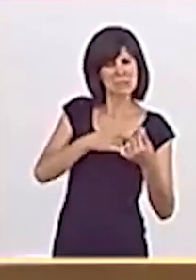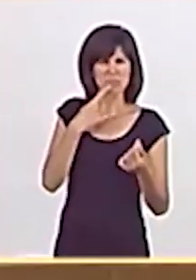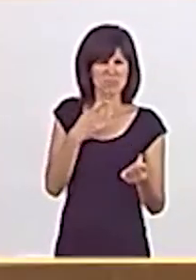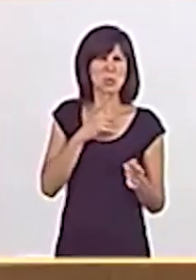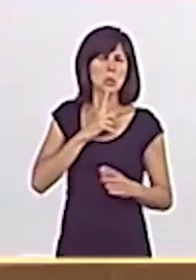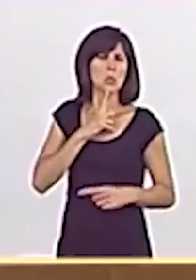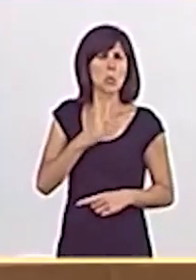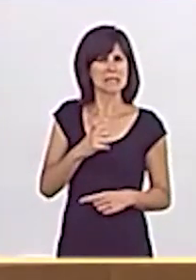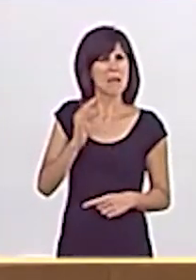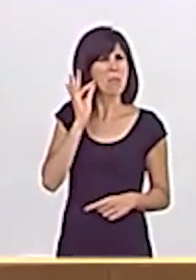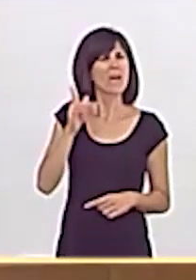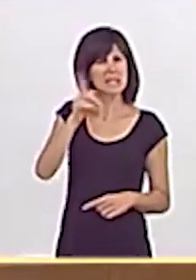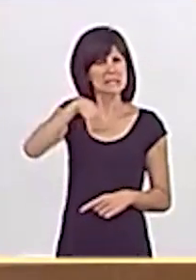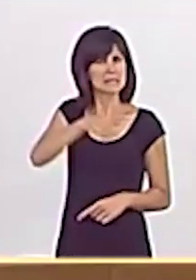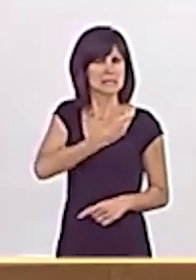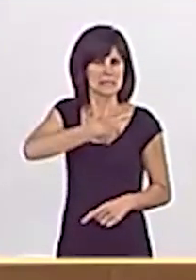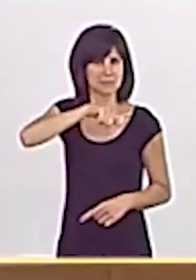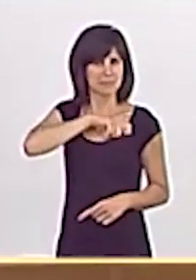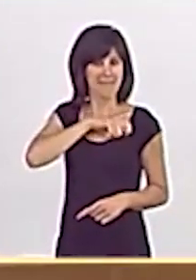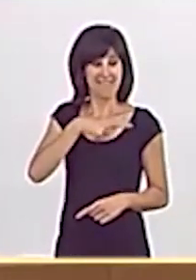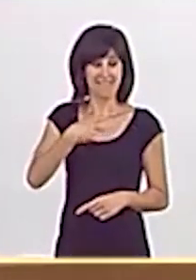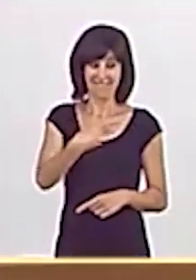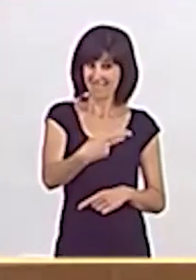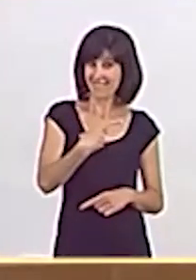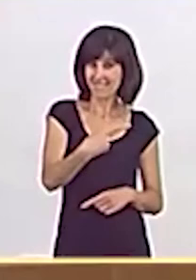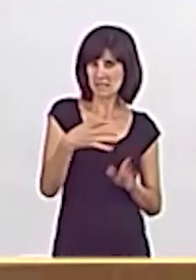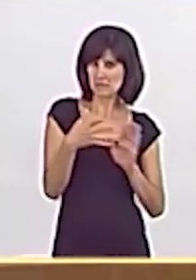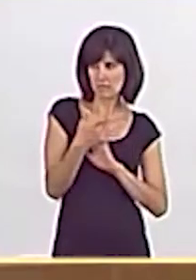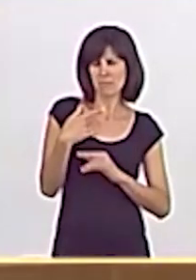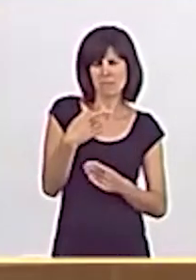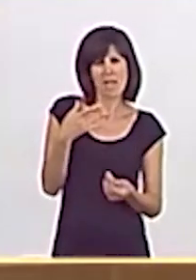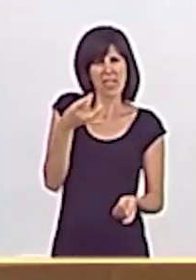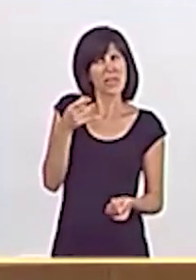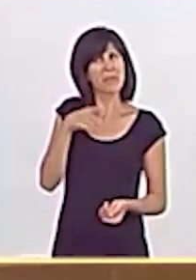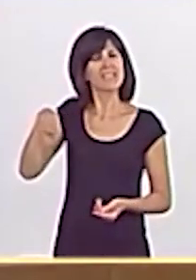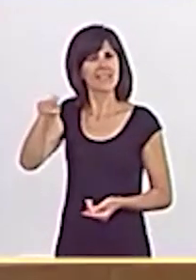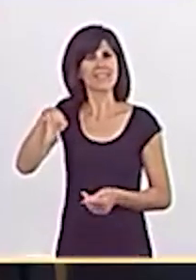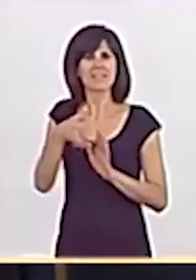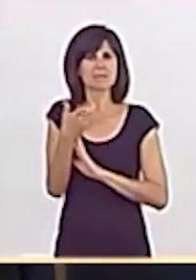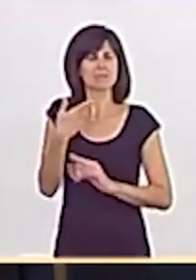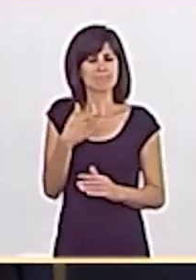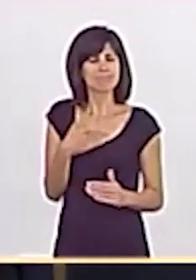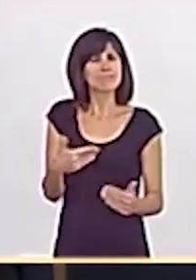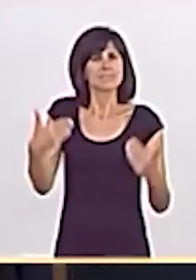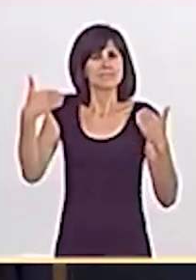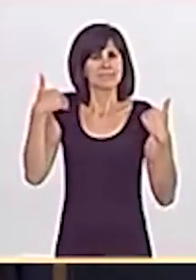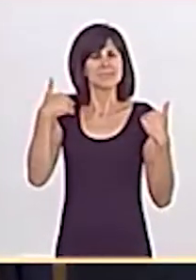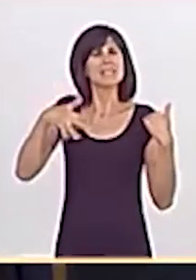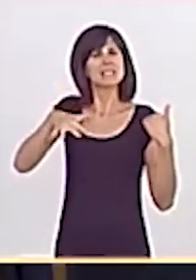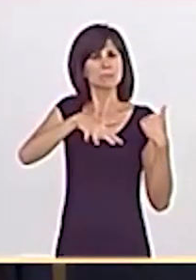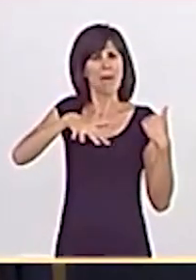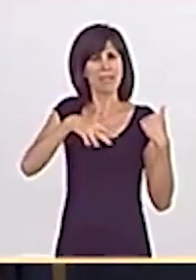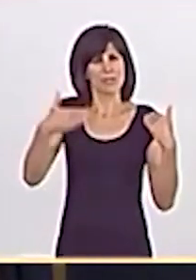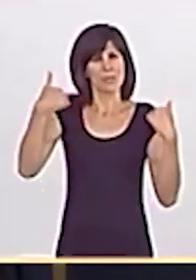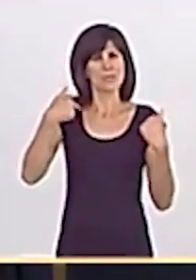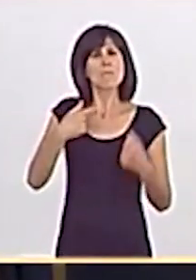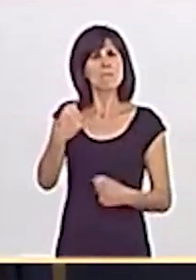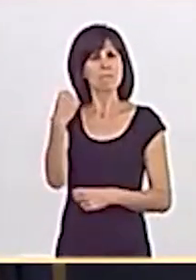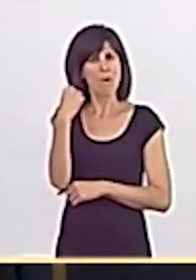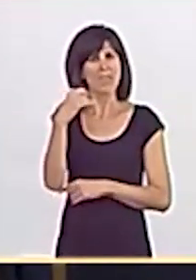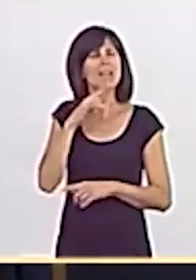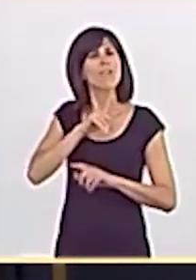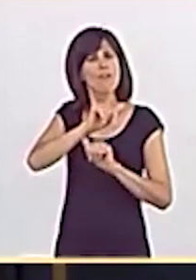Costó mucho a las mujeres de este país, con las que usted y yo además estamos en deuda, que pudiéramos ocupar espacios de poder y espacios